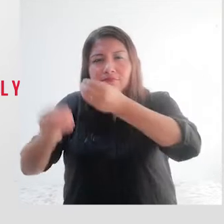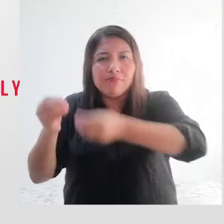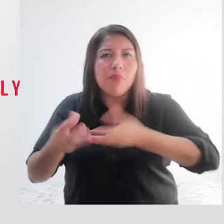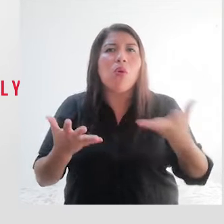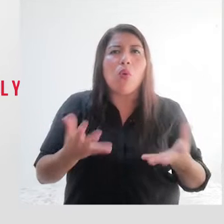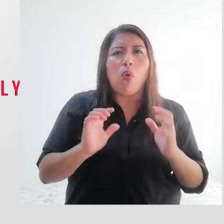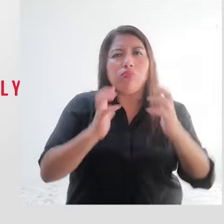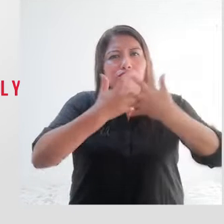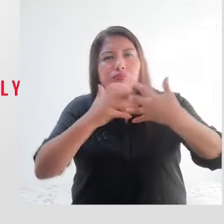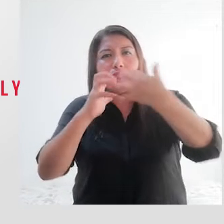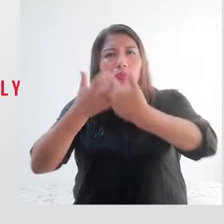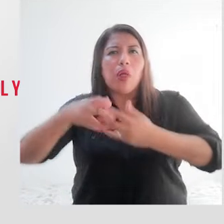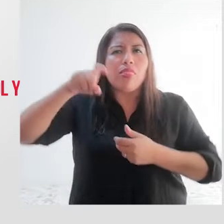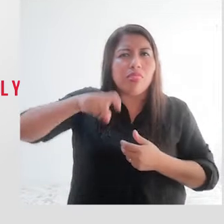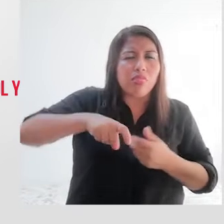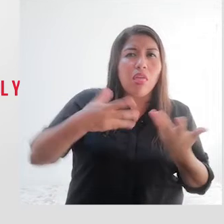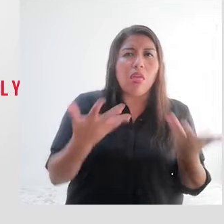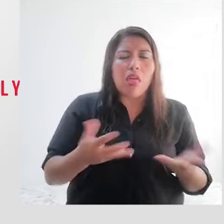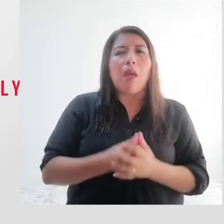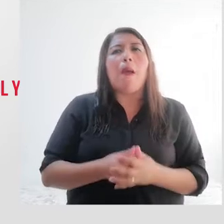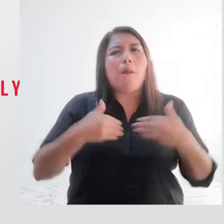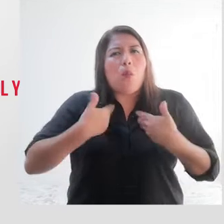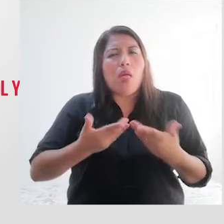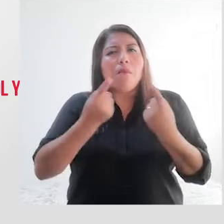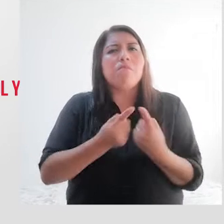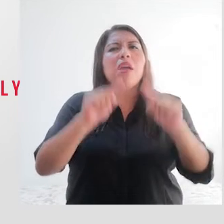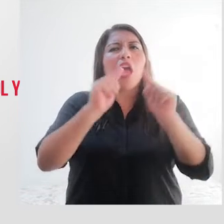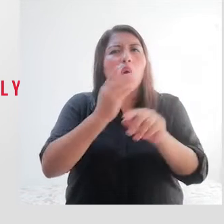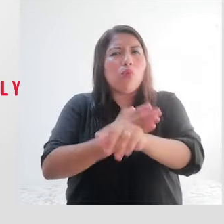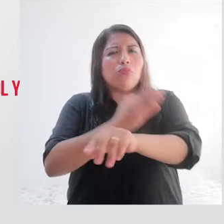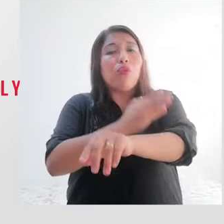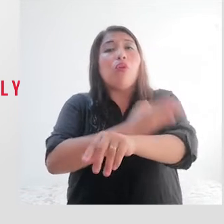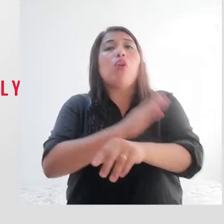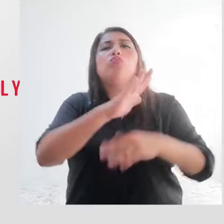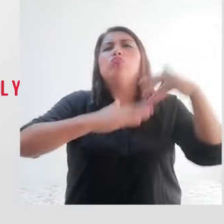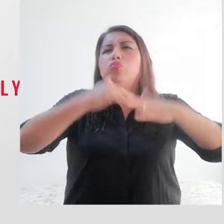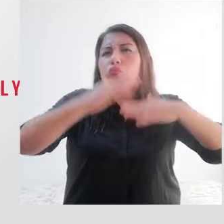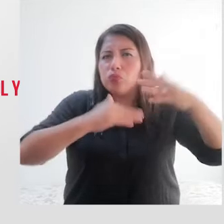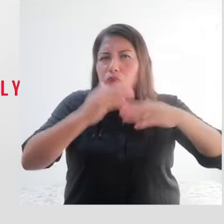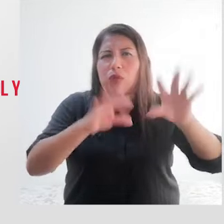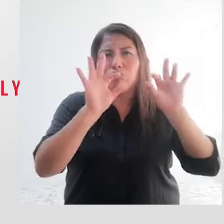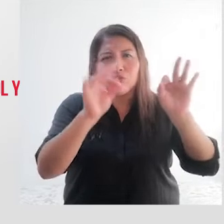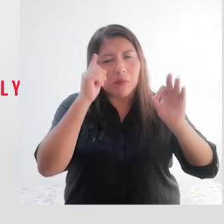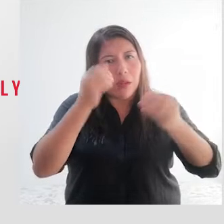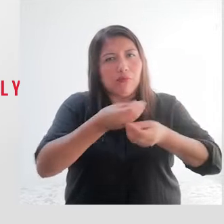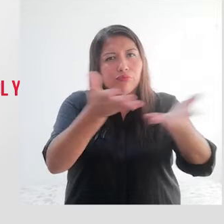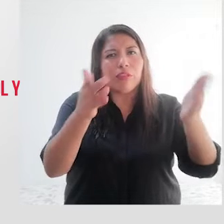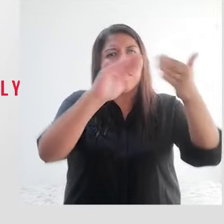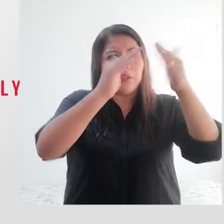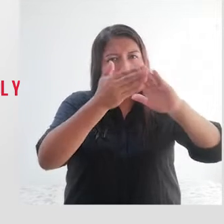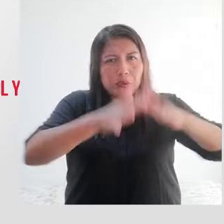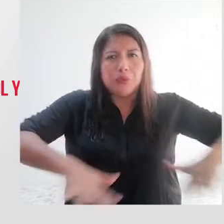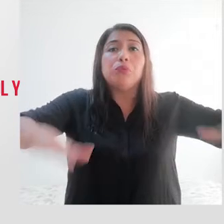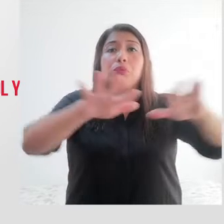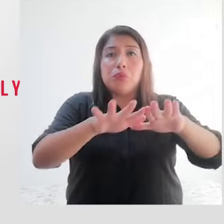reparación o adecuación destinados a mejorar o proveer de accesibilidad a la infraestructura urbana de las ciudades,